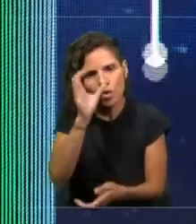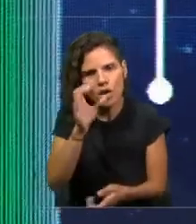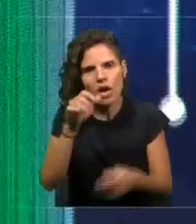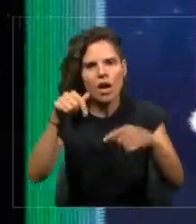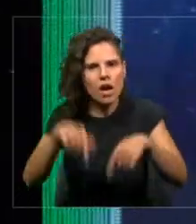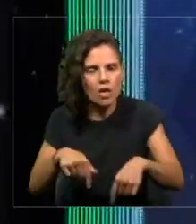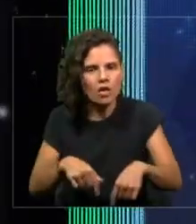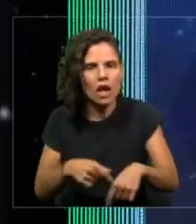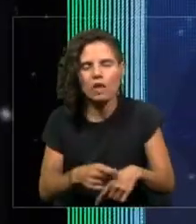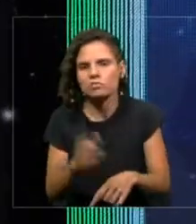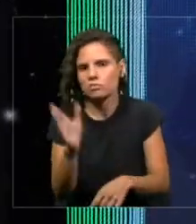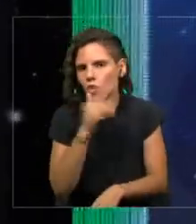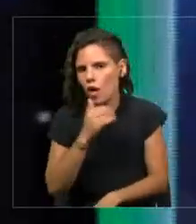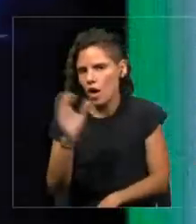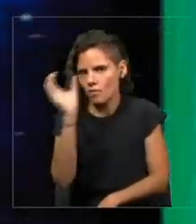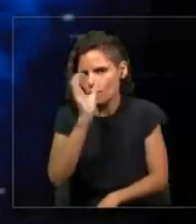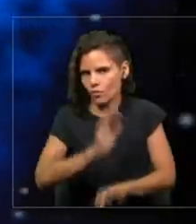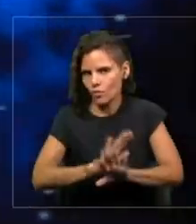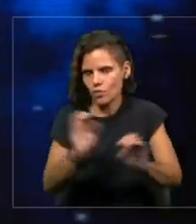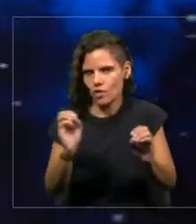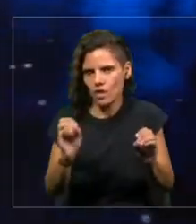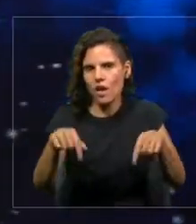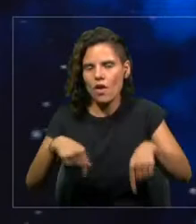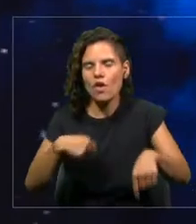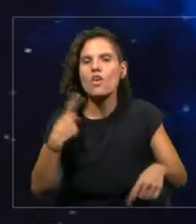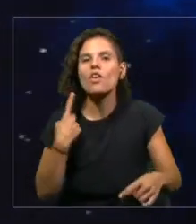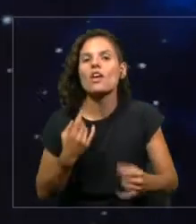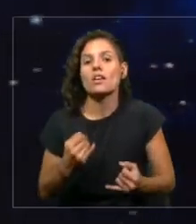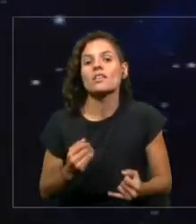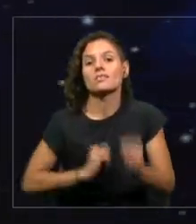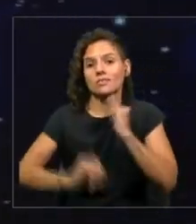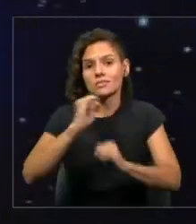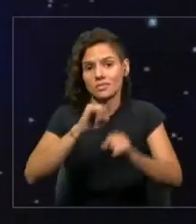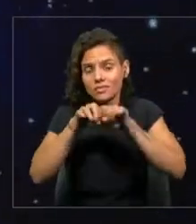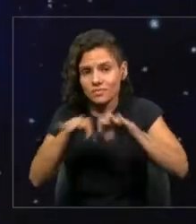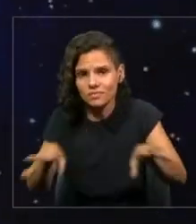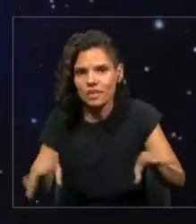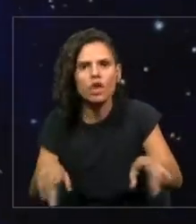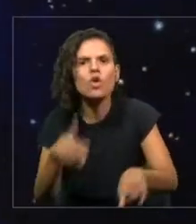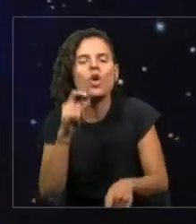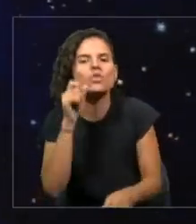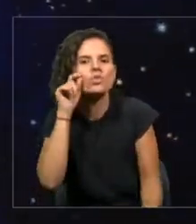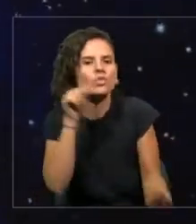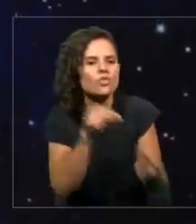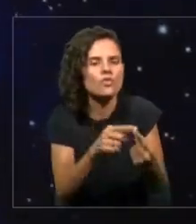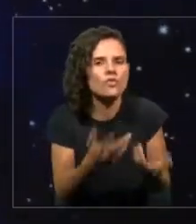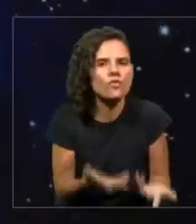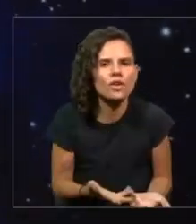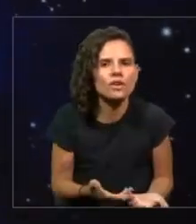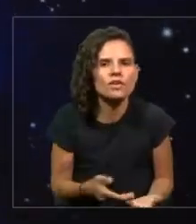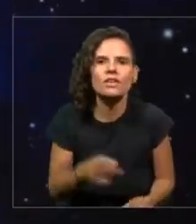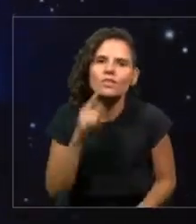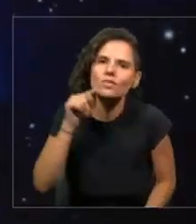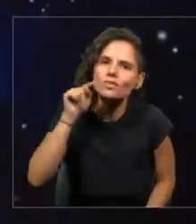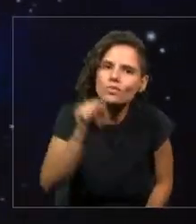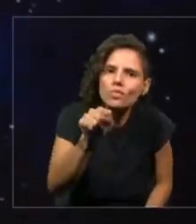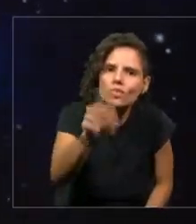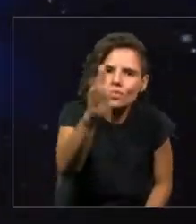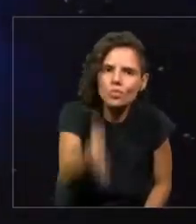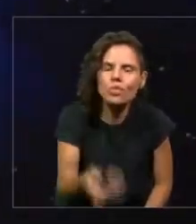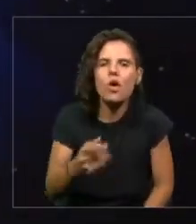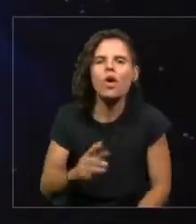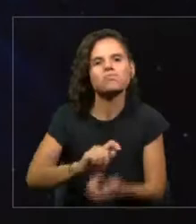búsquedas. Ahora, la red social no se llama de la cual tú seas fan. La red social eres tú. La información está